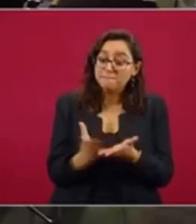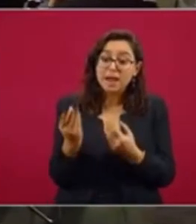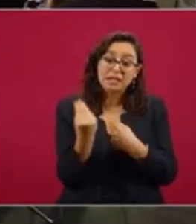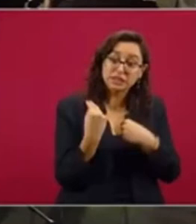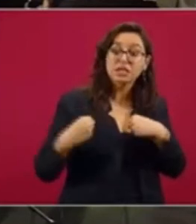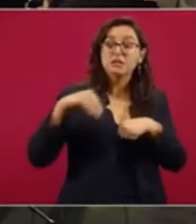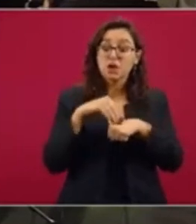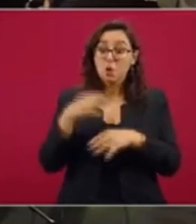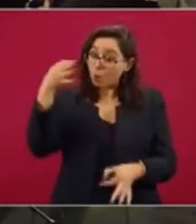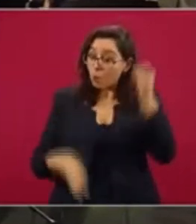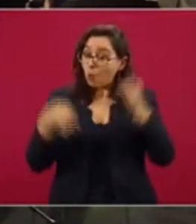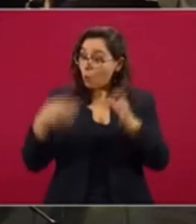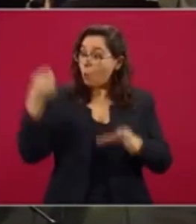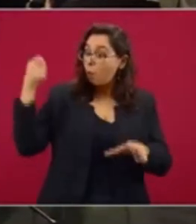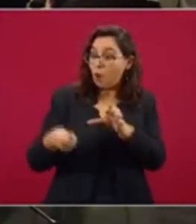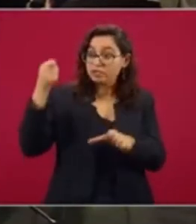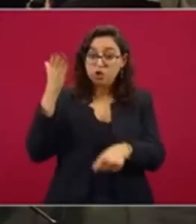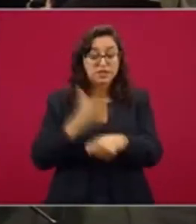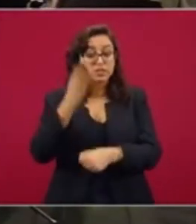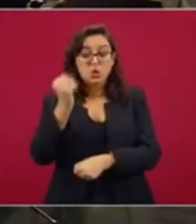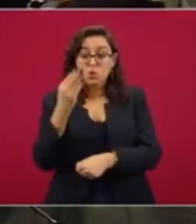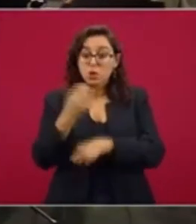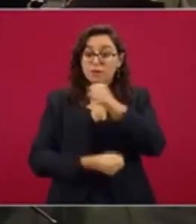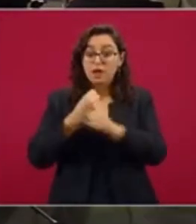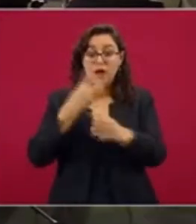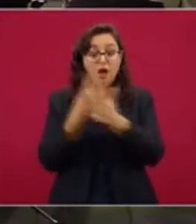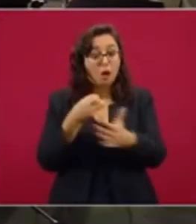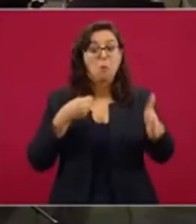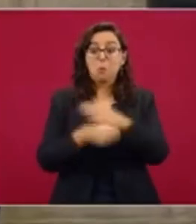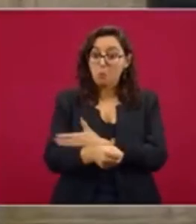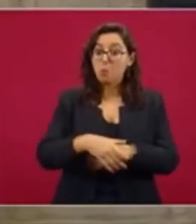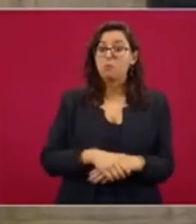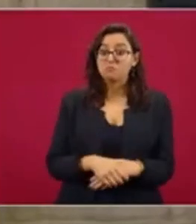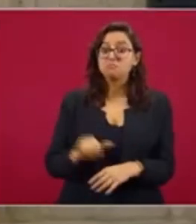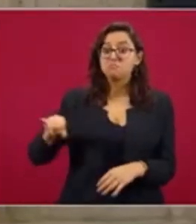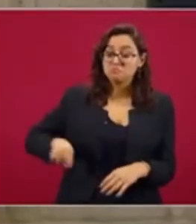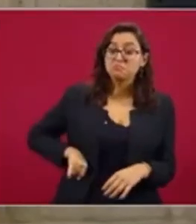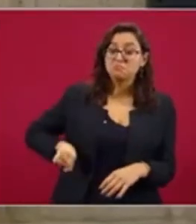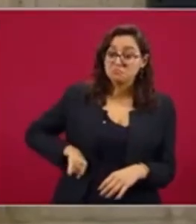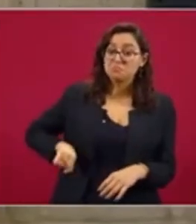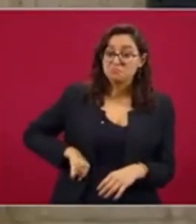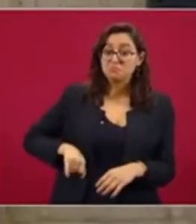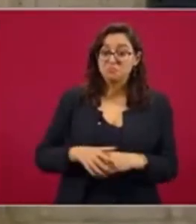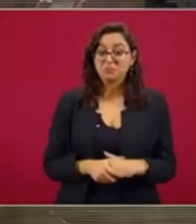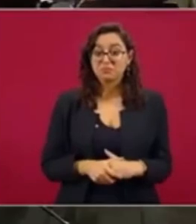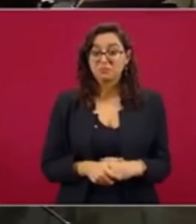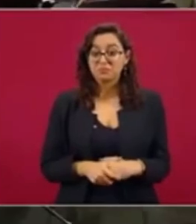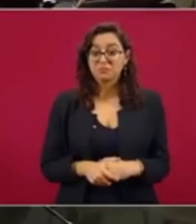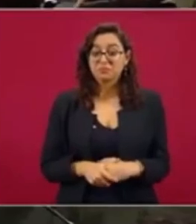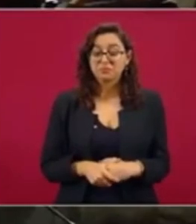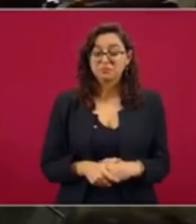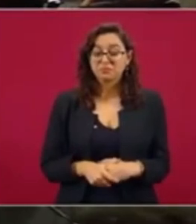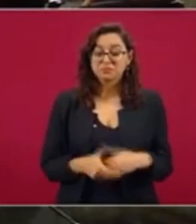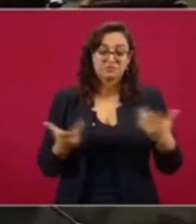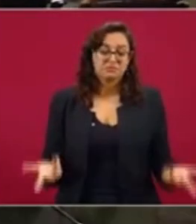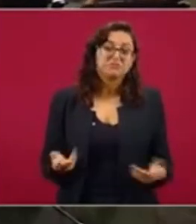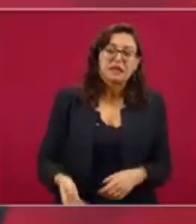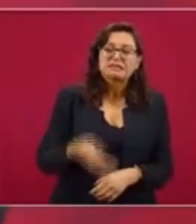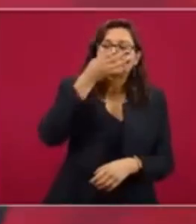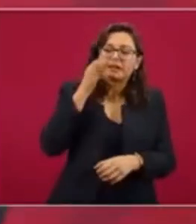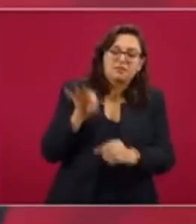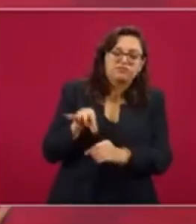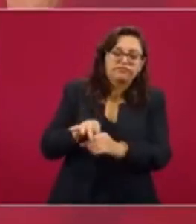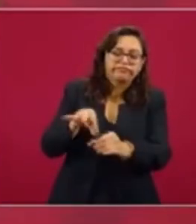cárcel. Y así, pues, además, si ya estamos en temporada electoral